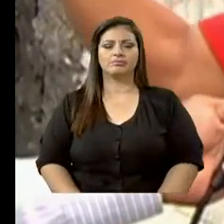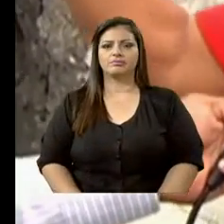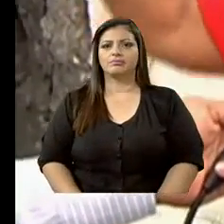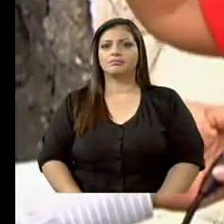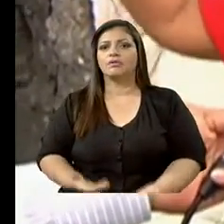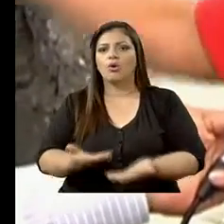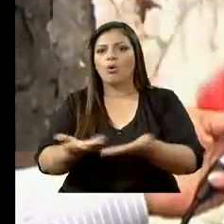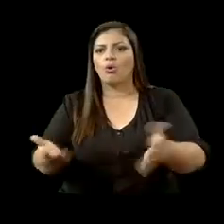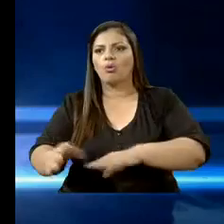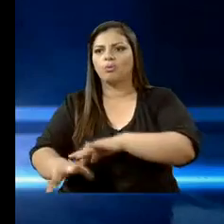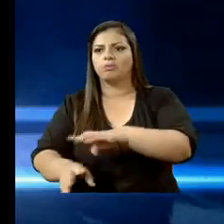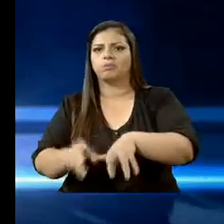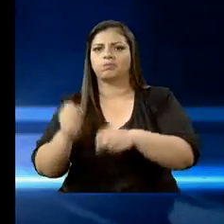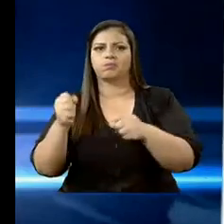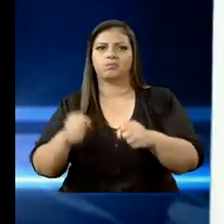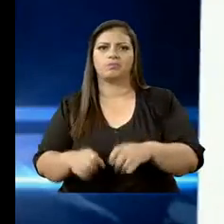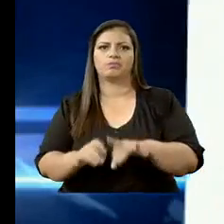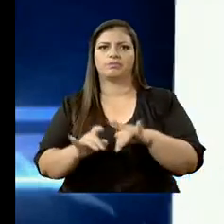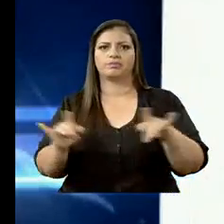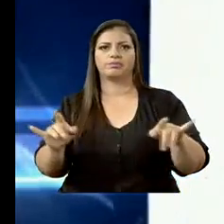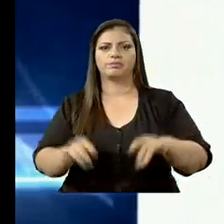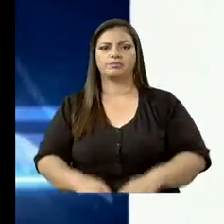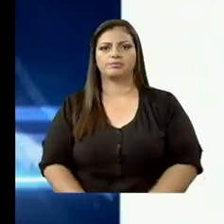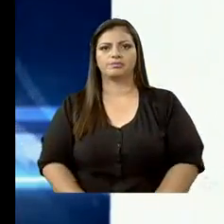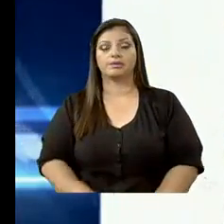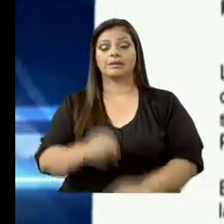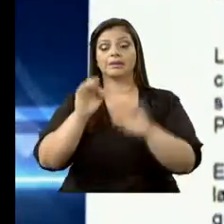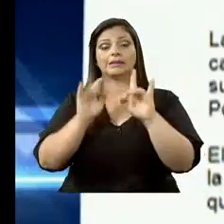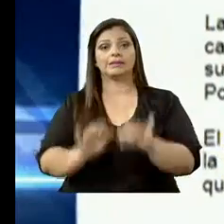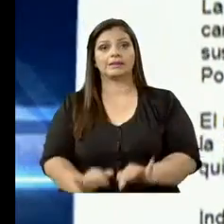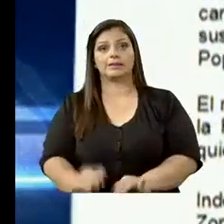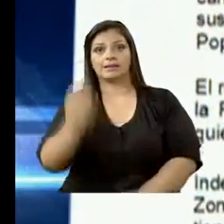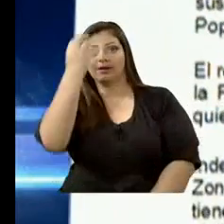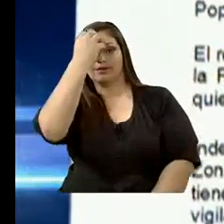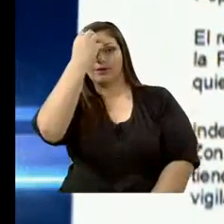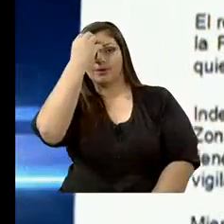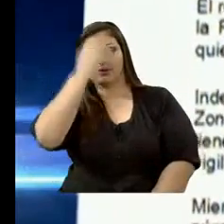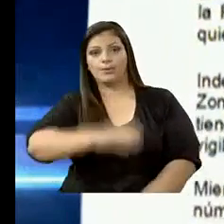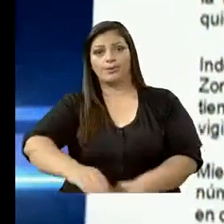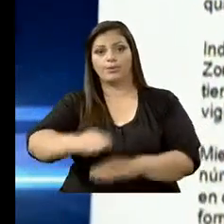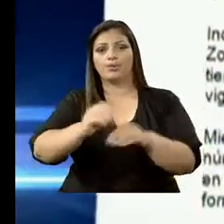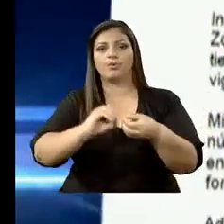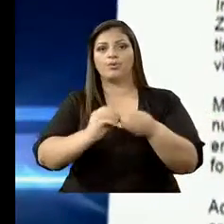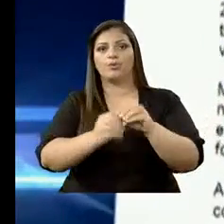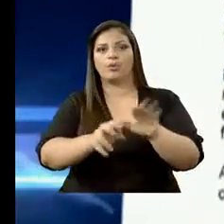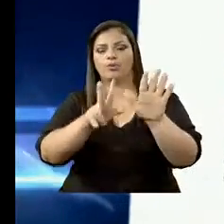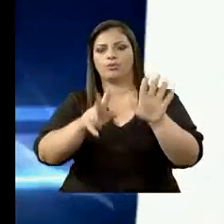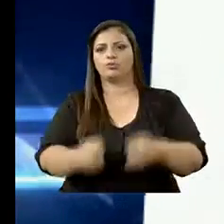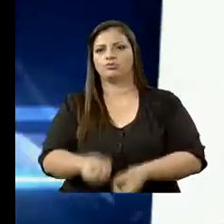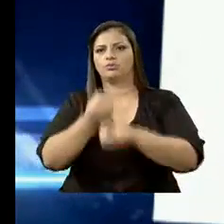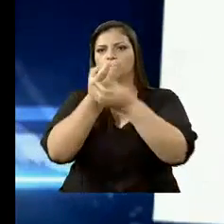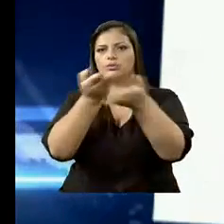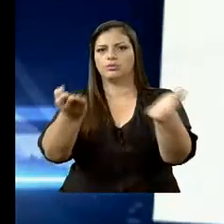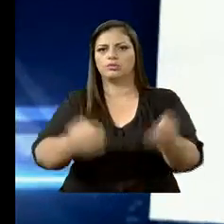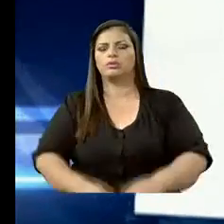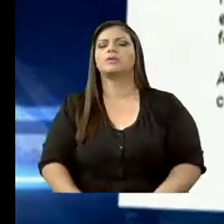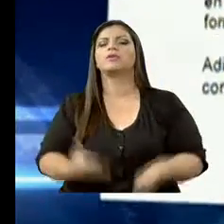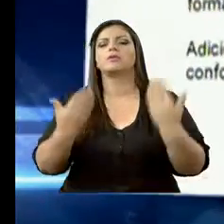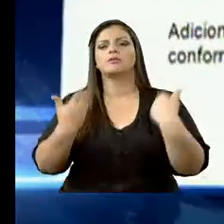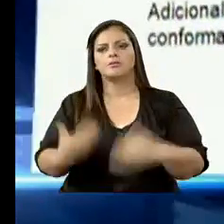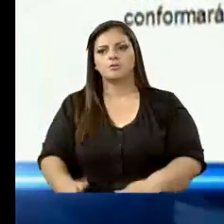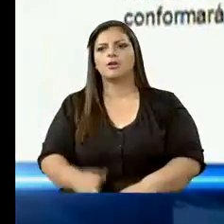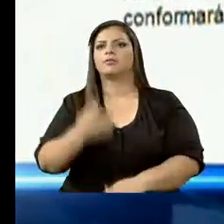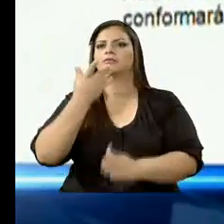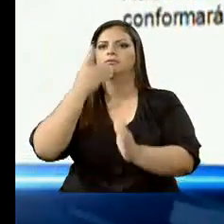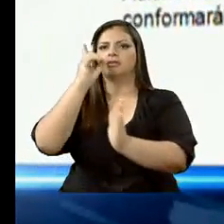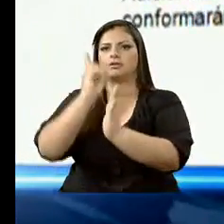amanece, todo vacío. La subsecretaría de educación de la zona 8 envió un comunicado en el que señala que el robo ya fue denunciado ante